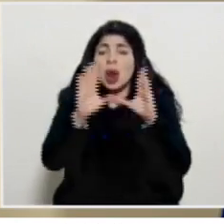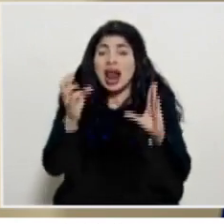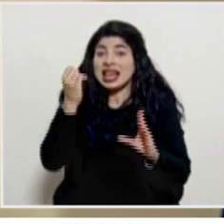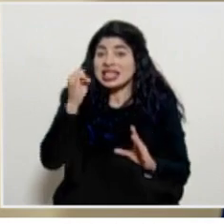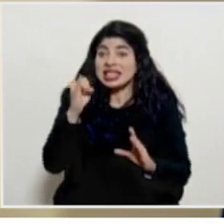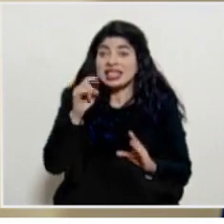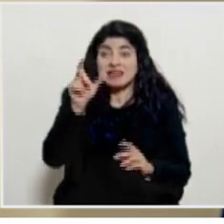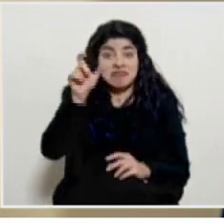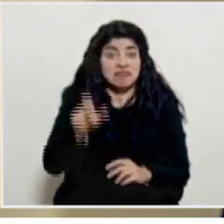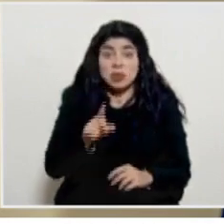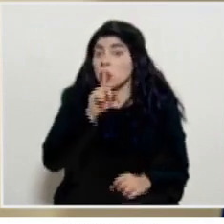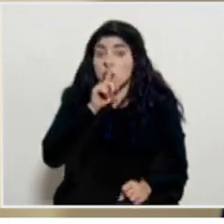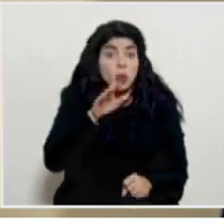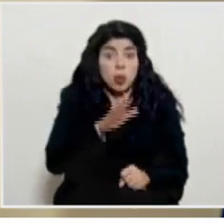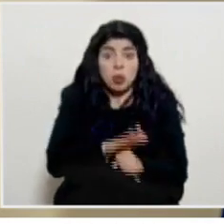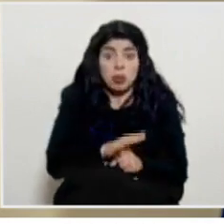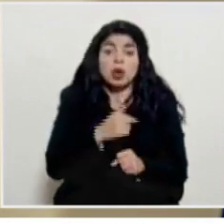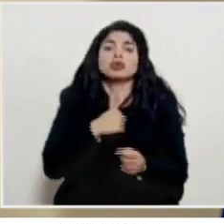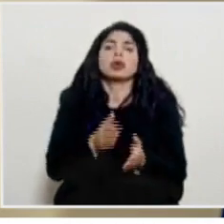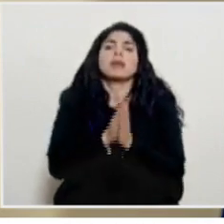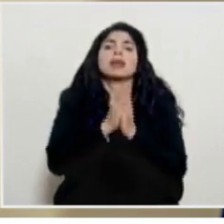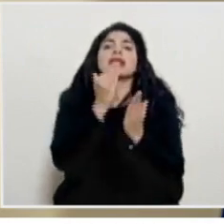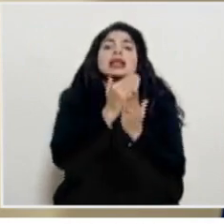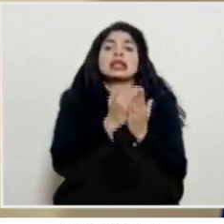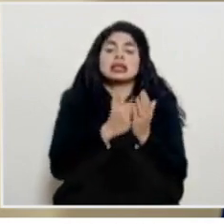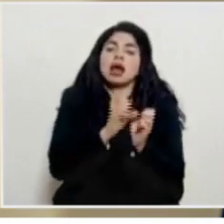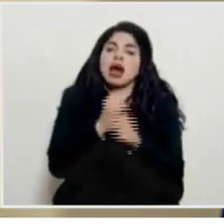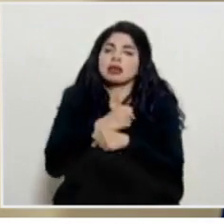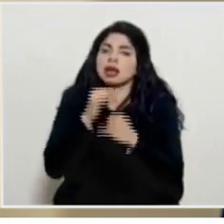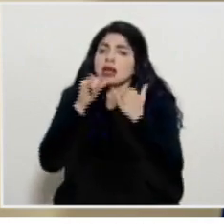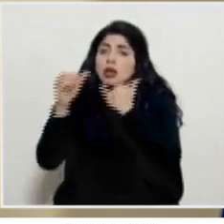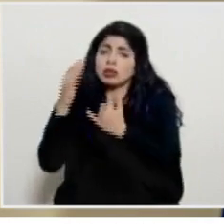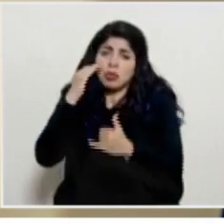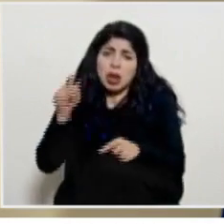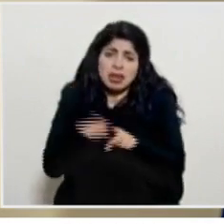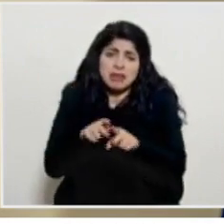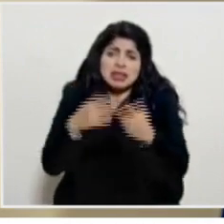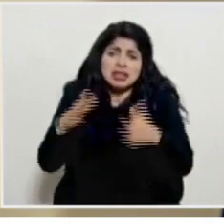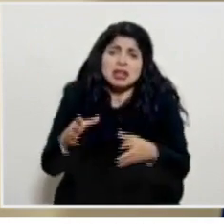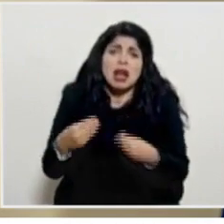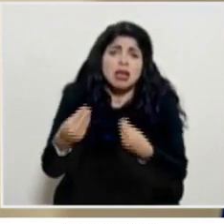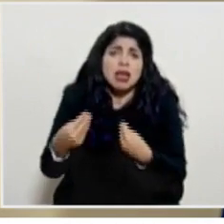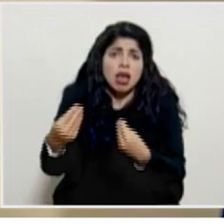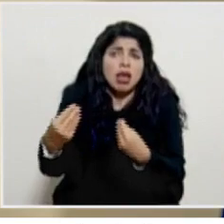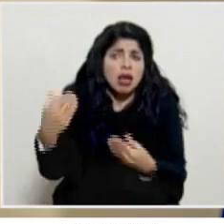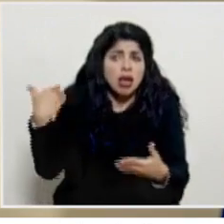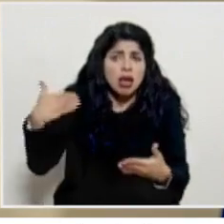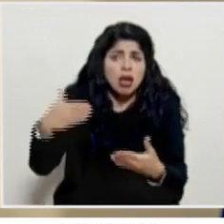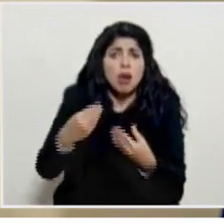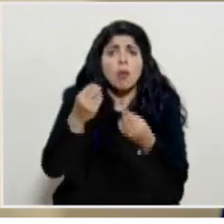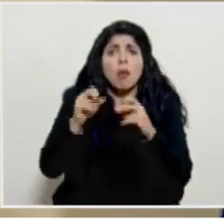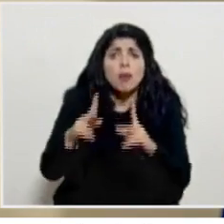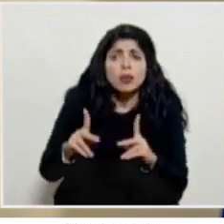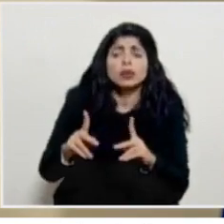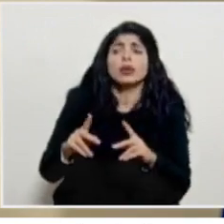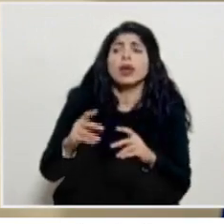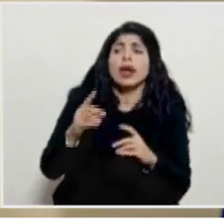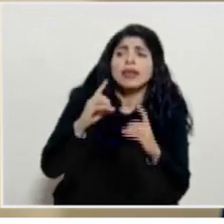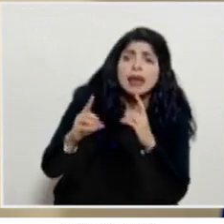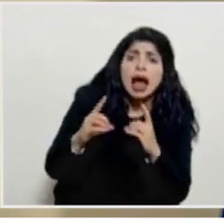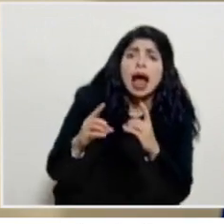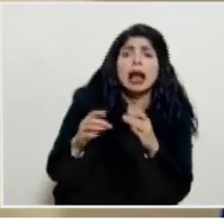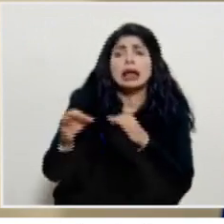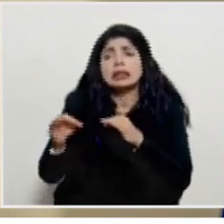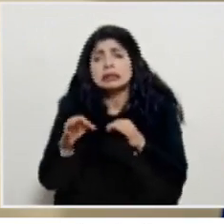cumplirlo como ya indicé anteriormente pues yo pediré las listas y haré las denuncias correspondientes porque también se le está dando ya mucha oportunidad a través de diálogos acercamientos de